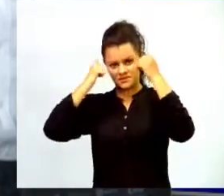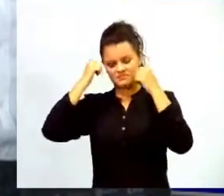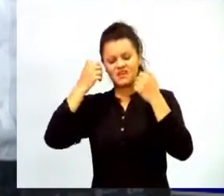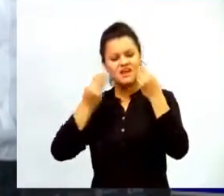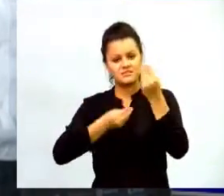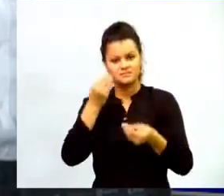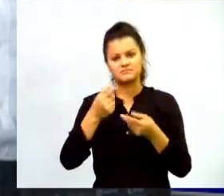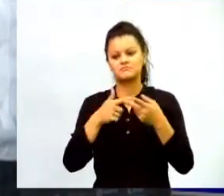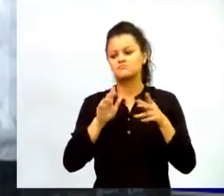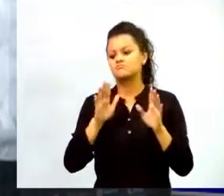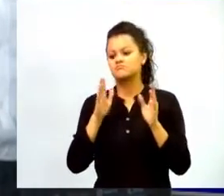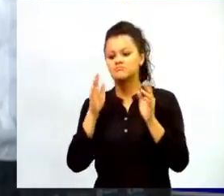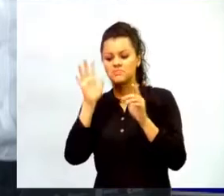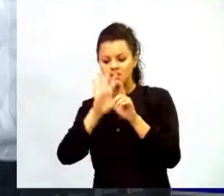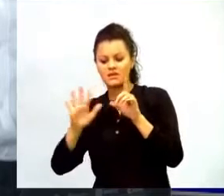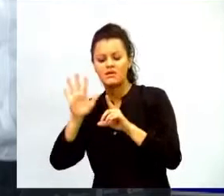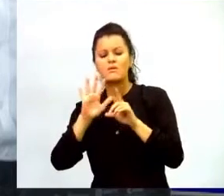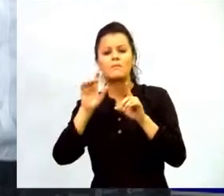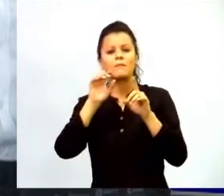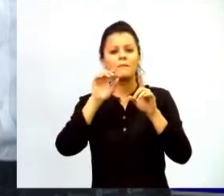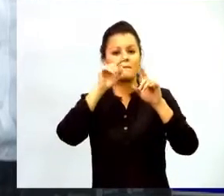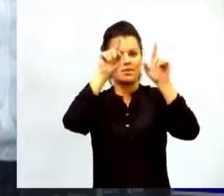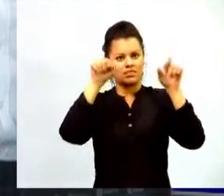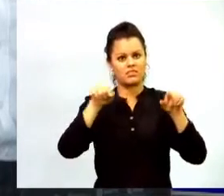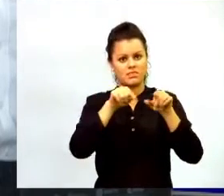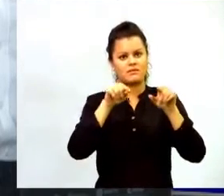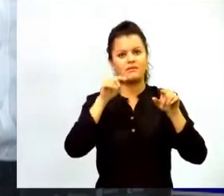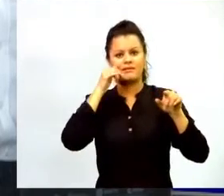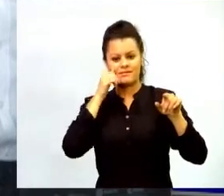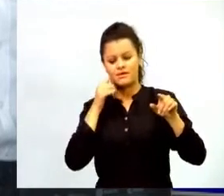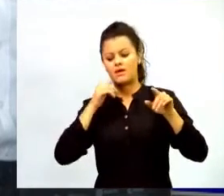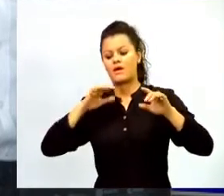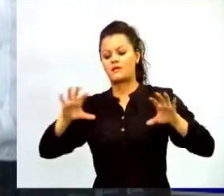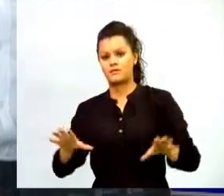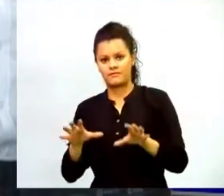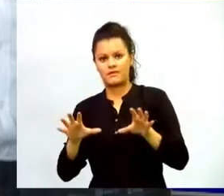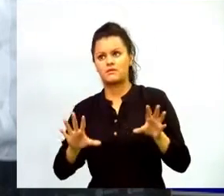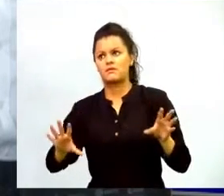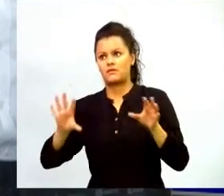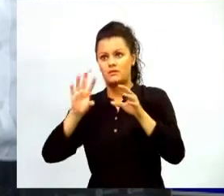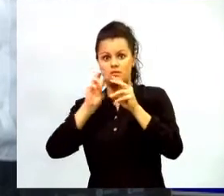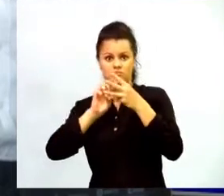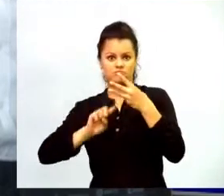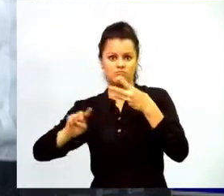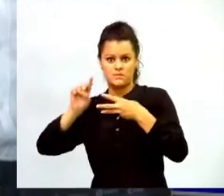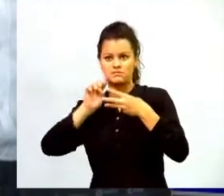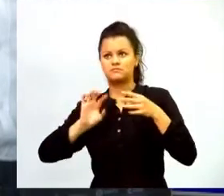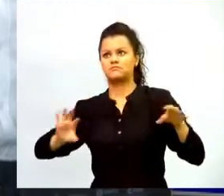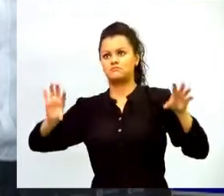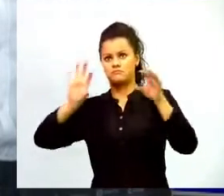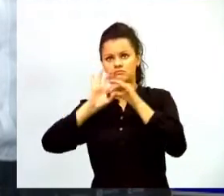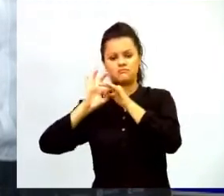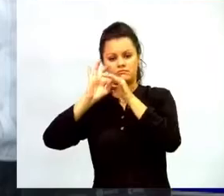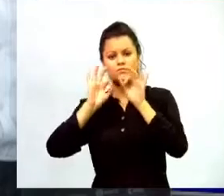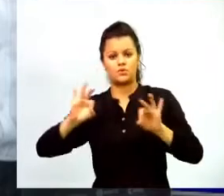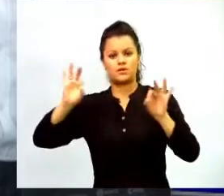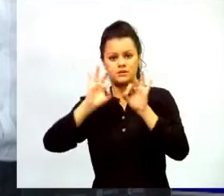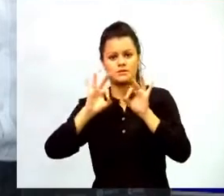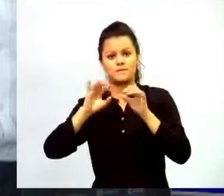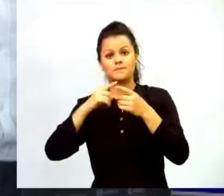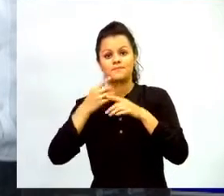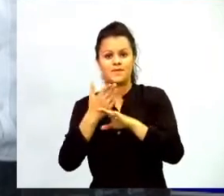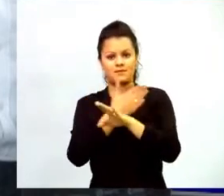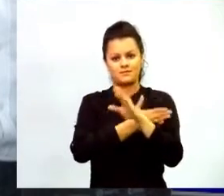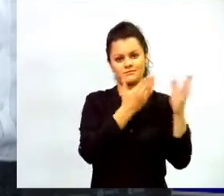y actividad que solamente son tres elementos importantes de una buena cápsula pero sin una buena planificación en su diseño